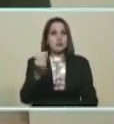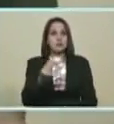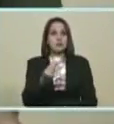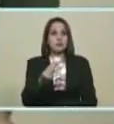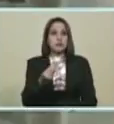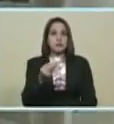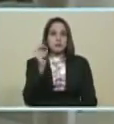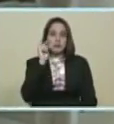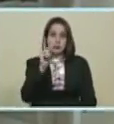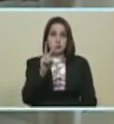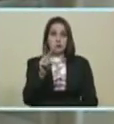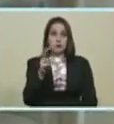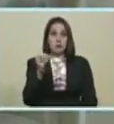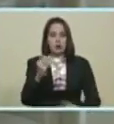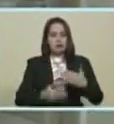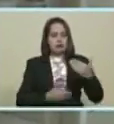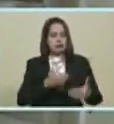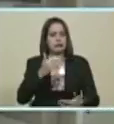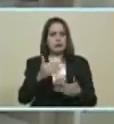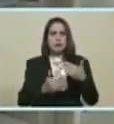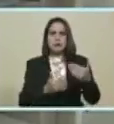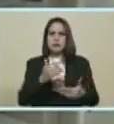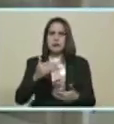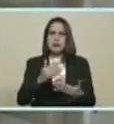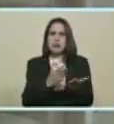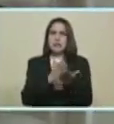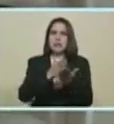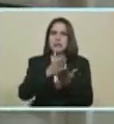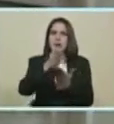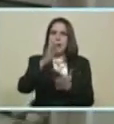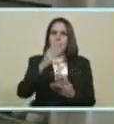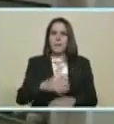Bueno Ahí vamos Poco a poco Vamos lejos